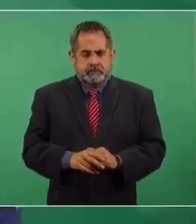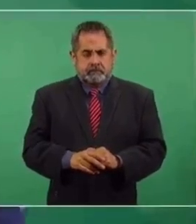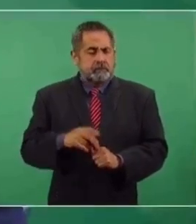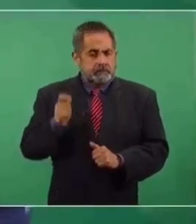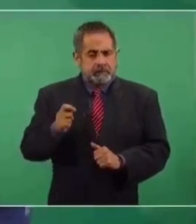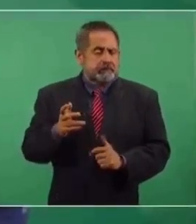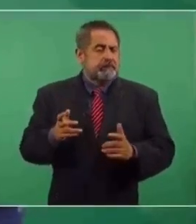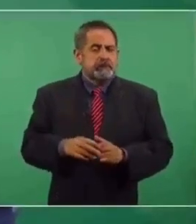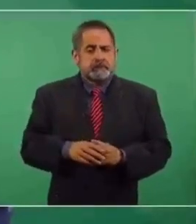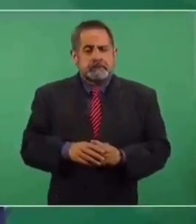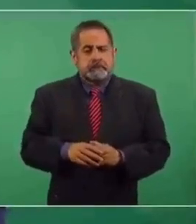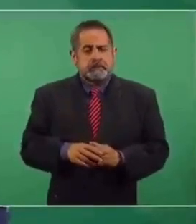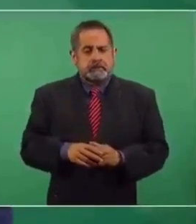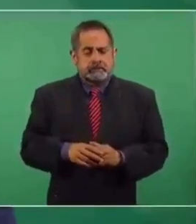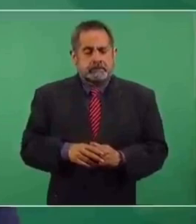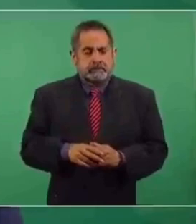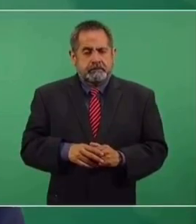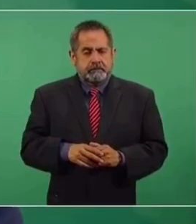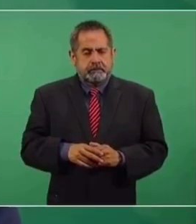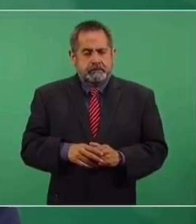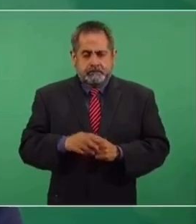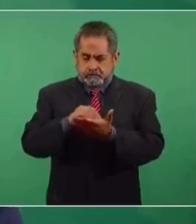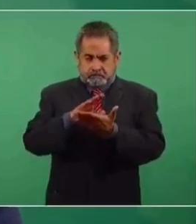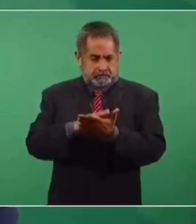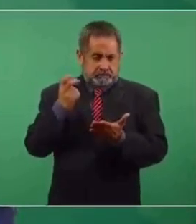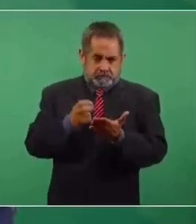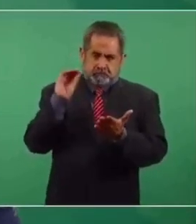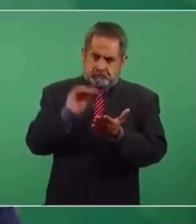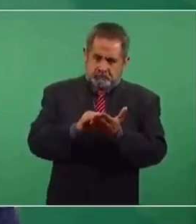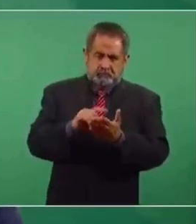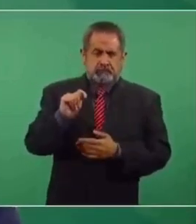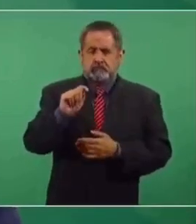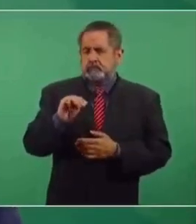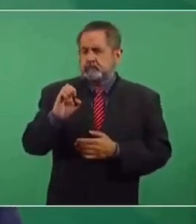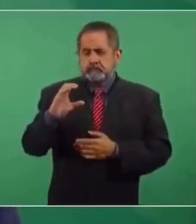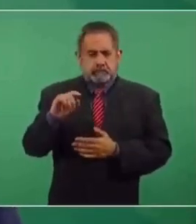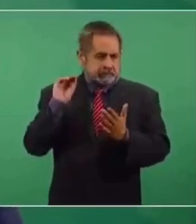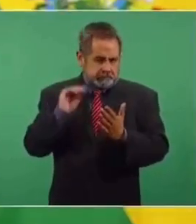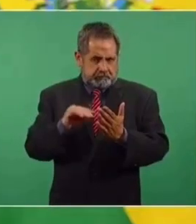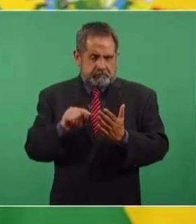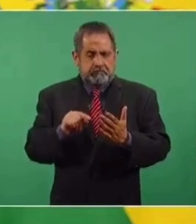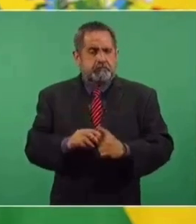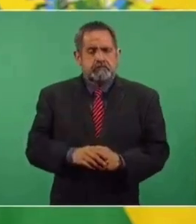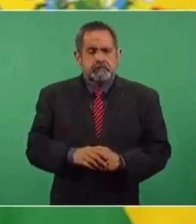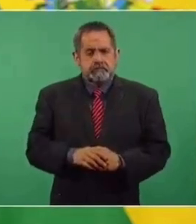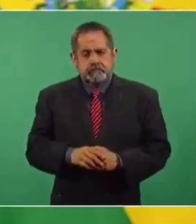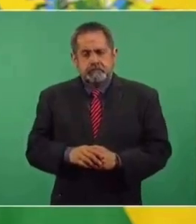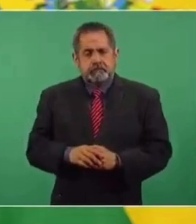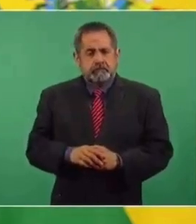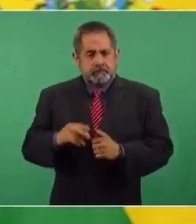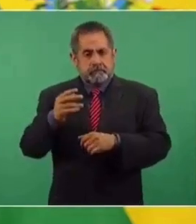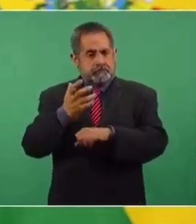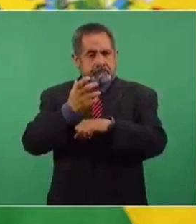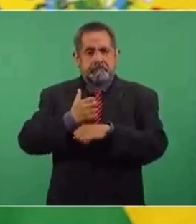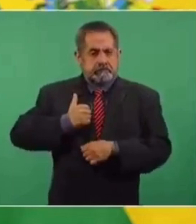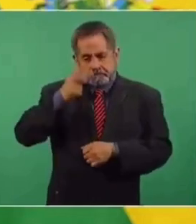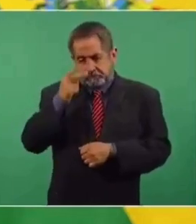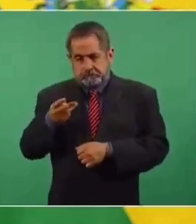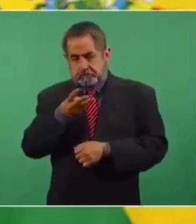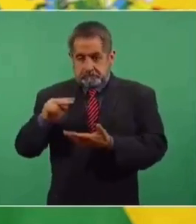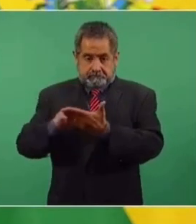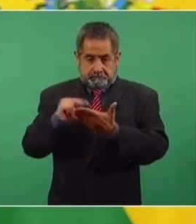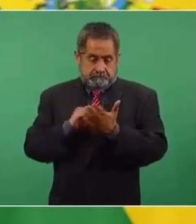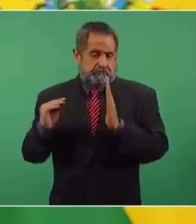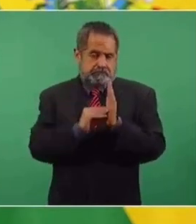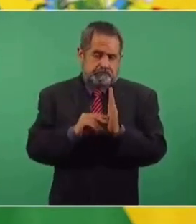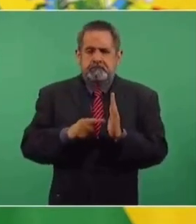El que se haya establecido esta cláusula en el acuerdo, en el tratado de libre comercio,